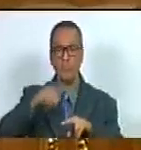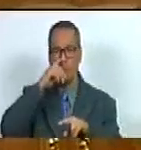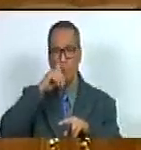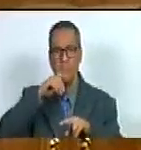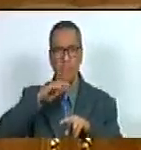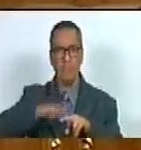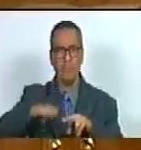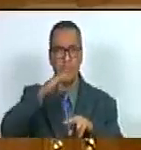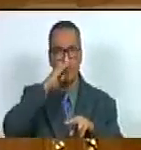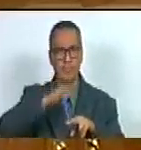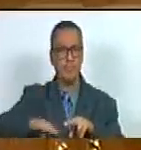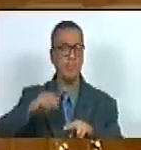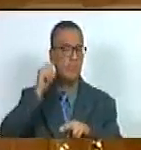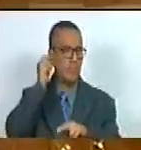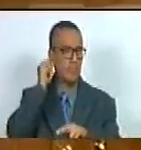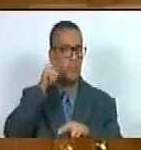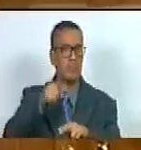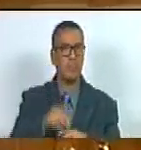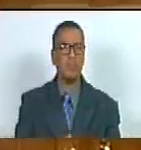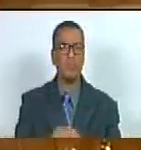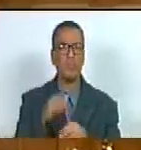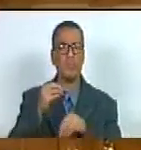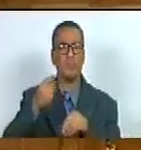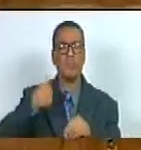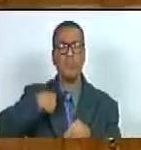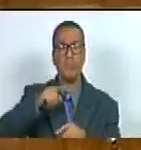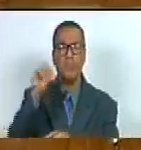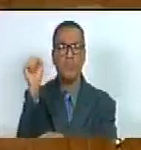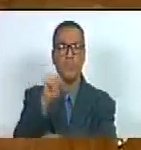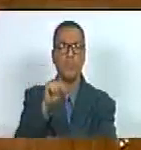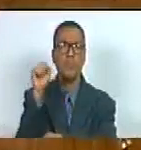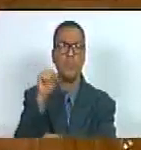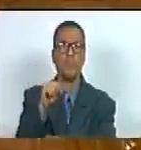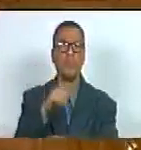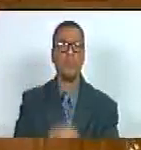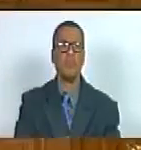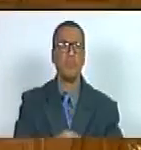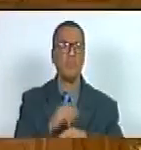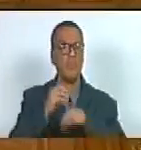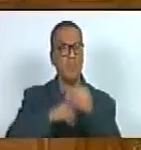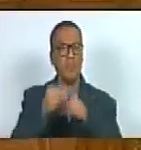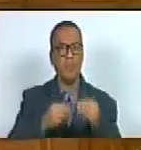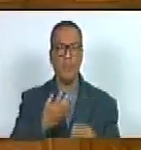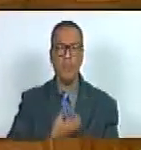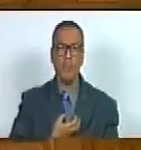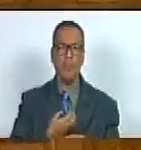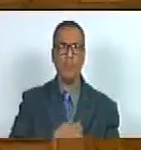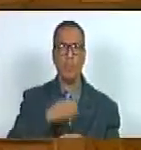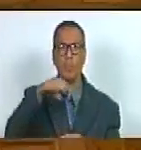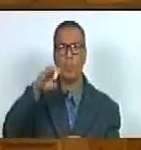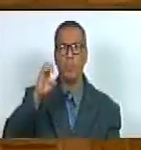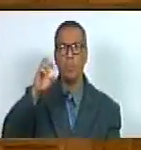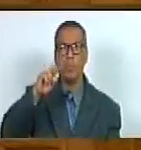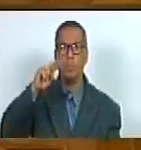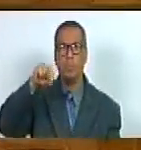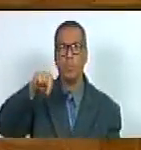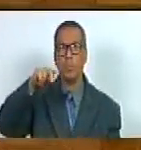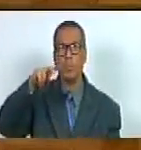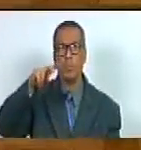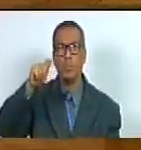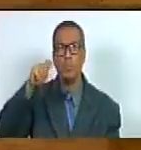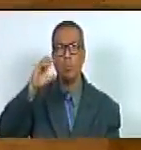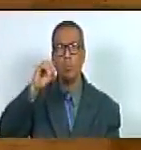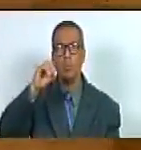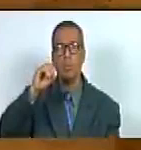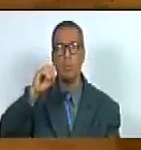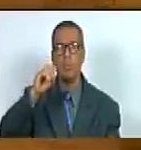y niños con la condición de trastorno del espectro autista emitidas por el alcalde Ernesto Parakeima del municipio